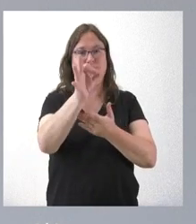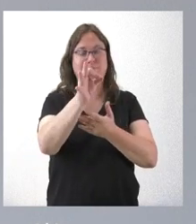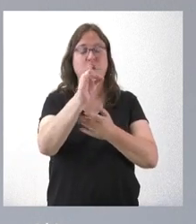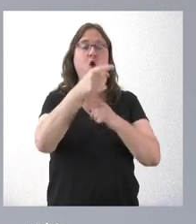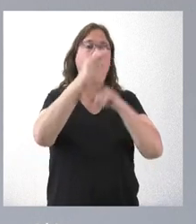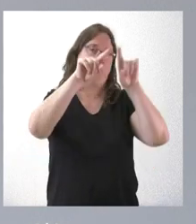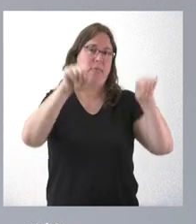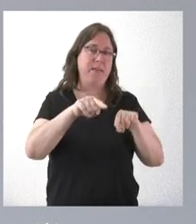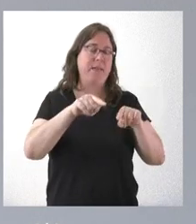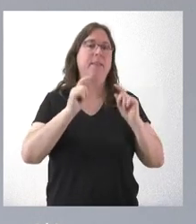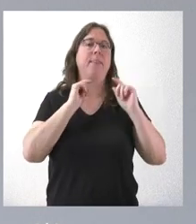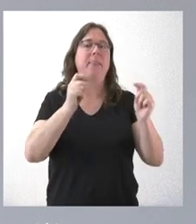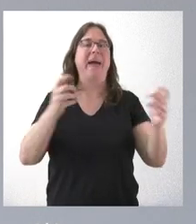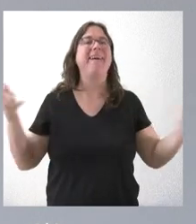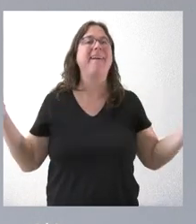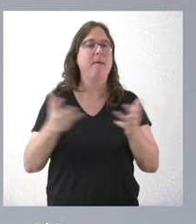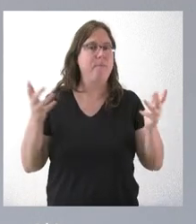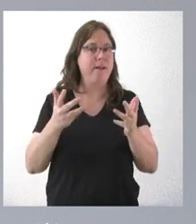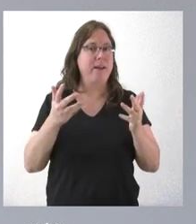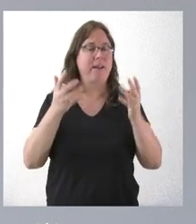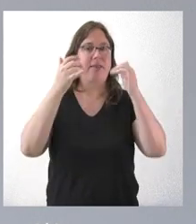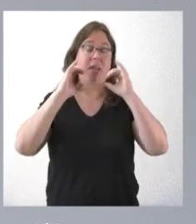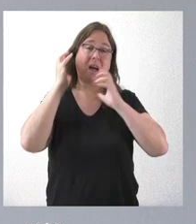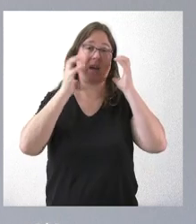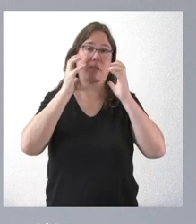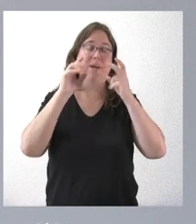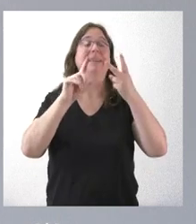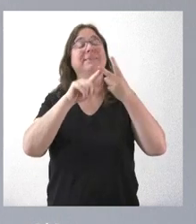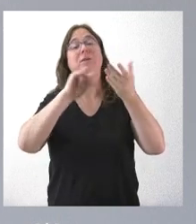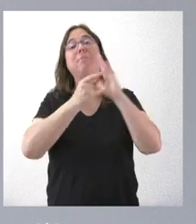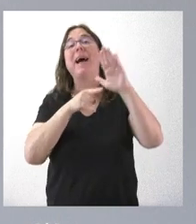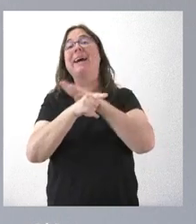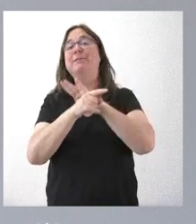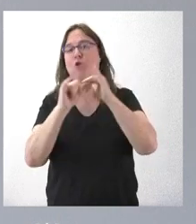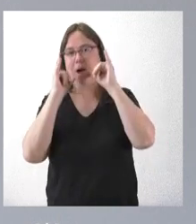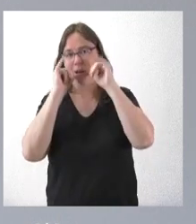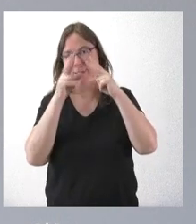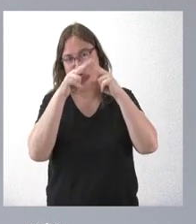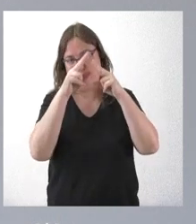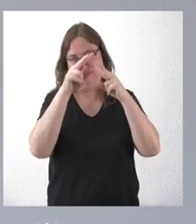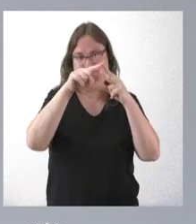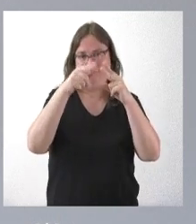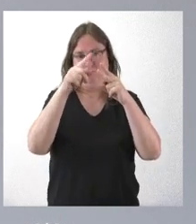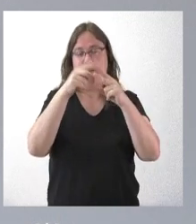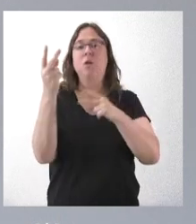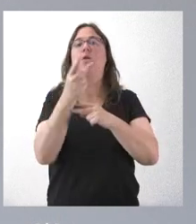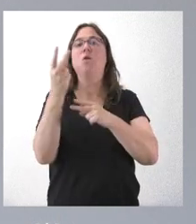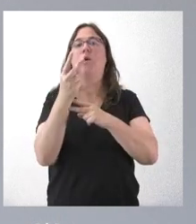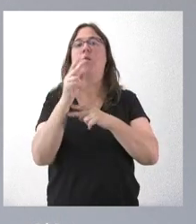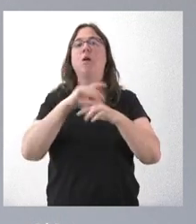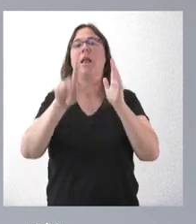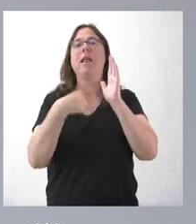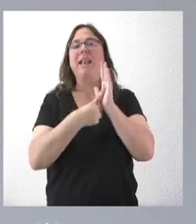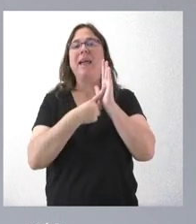orden de declaración de emergencia cinegética, otra aprueba el plan de gestión del jabalí. Ambas tienen su base en la ley de caza del año